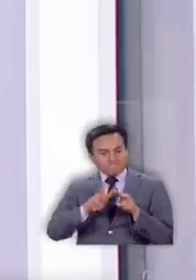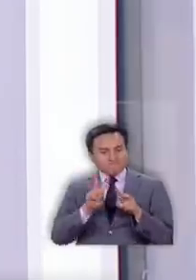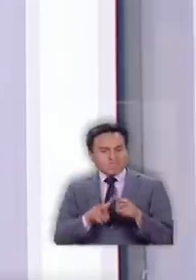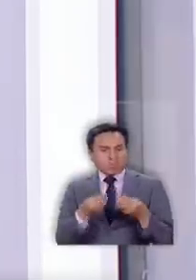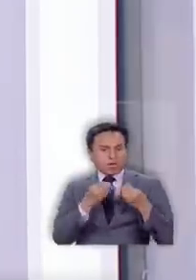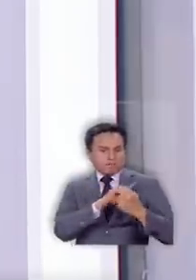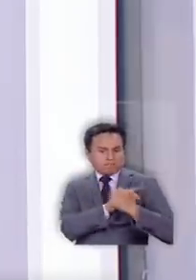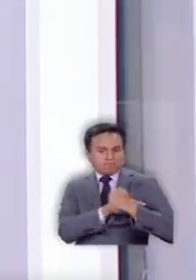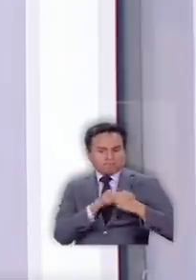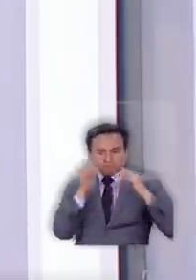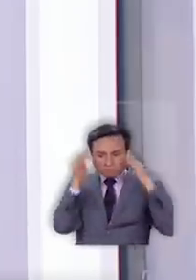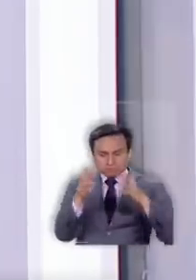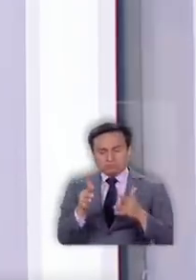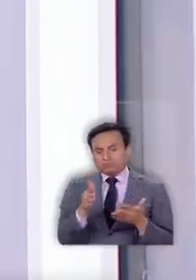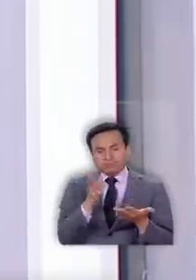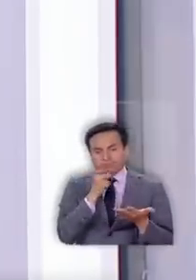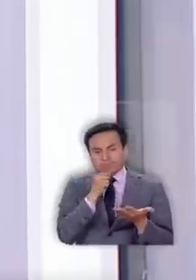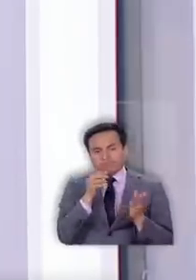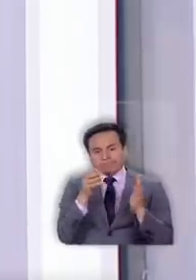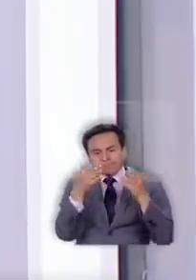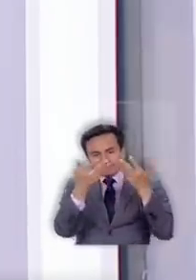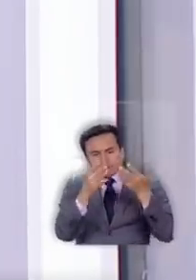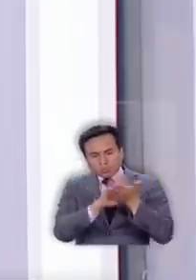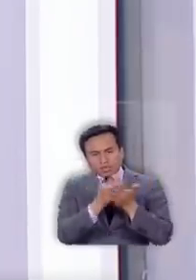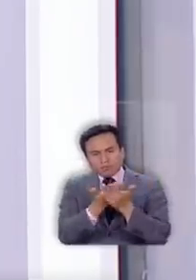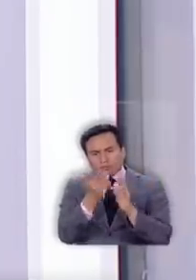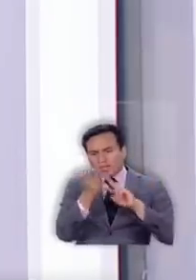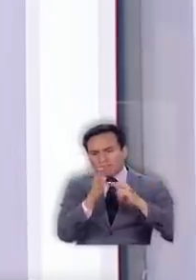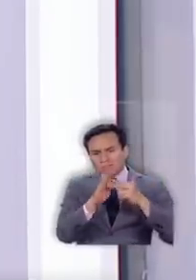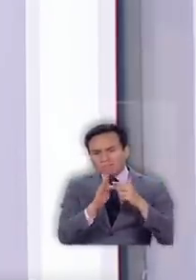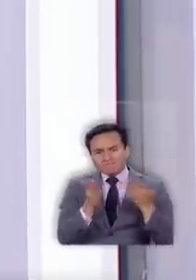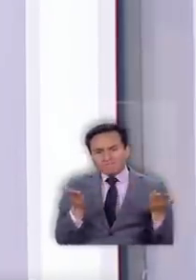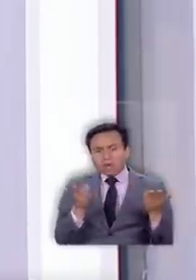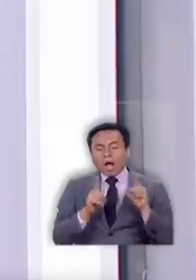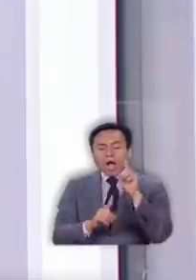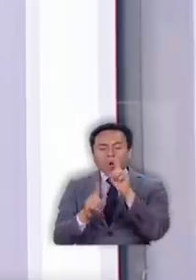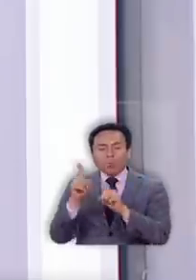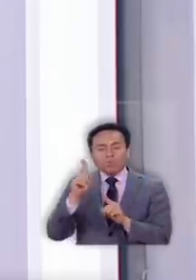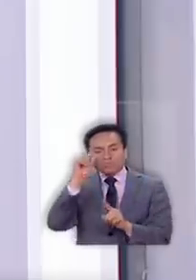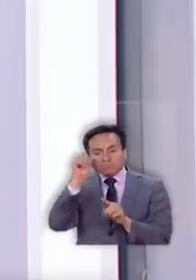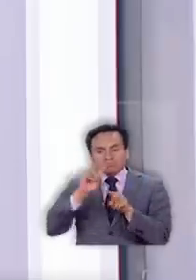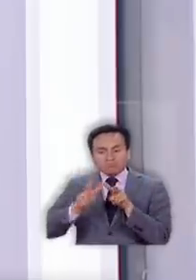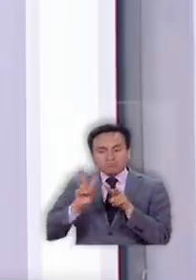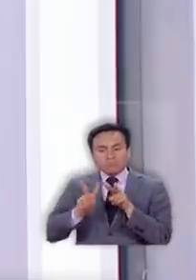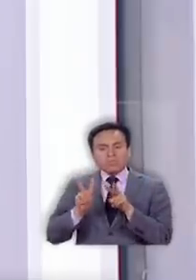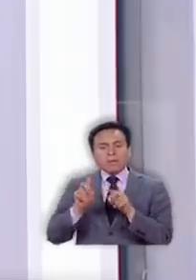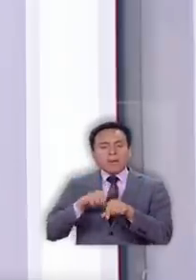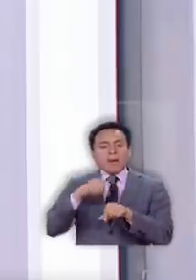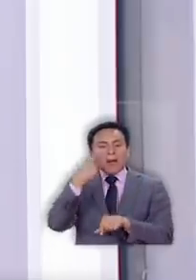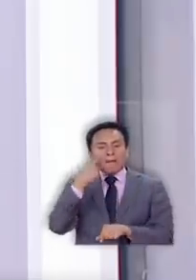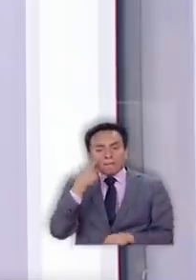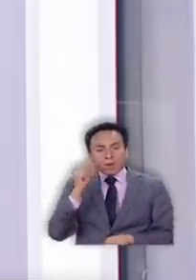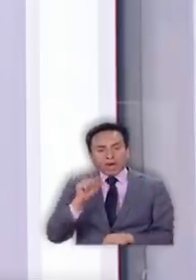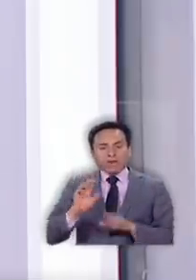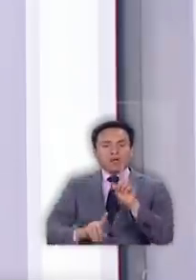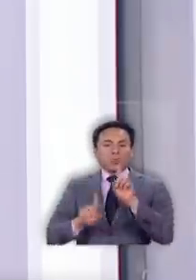suficientemente potentes para dar cuenta cabalmente del problema. Hay algunas iniciativas que están todavía en plan de piloto y otras que se están desarrollando